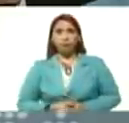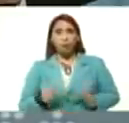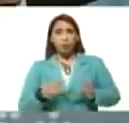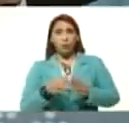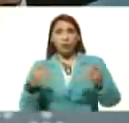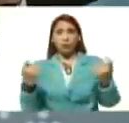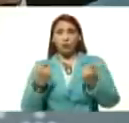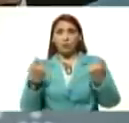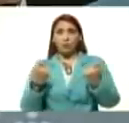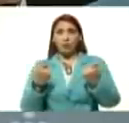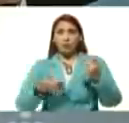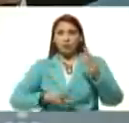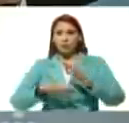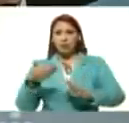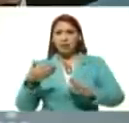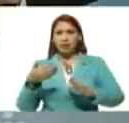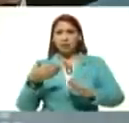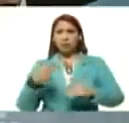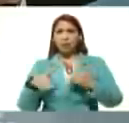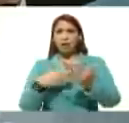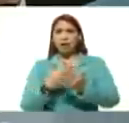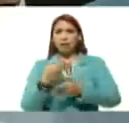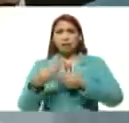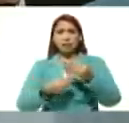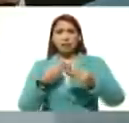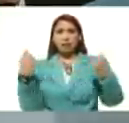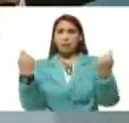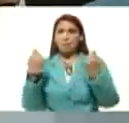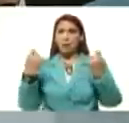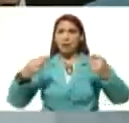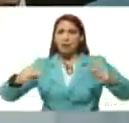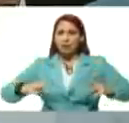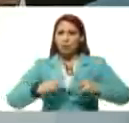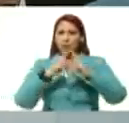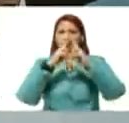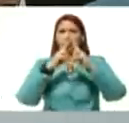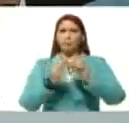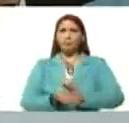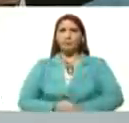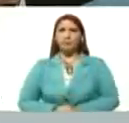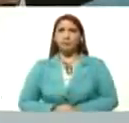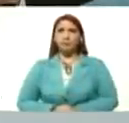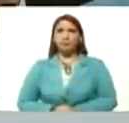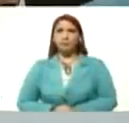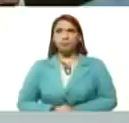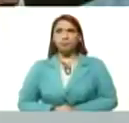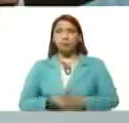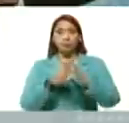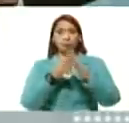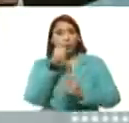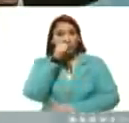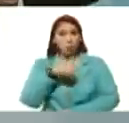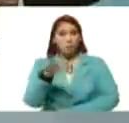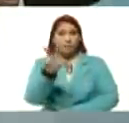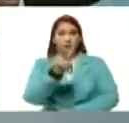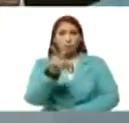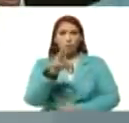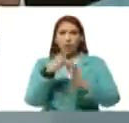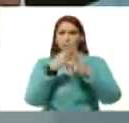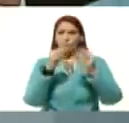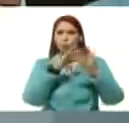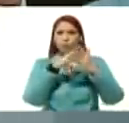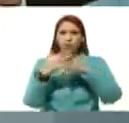de campaña salir a la campaña, al encuentro con todos los venezolanos, en todos los barrios,